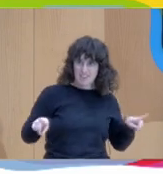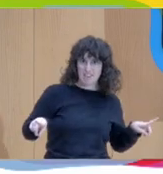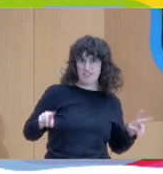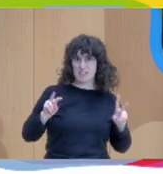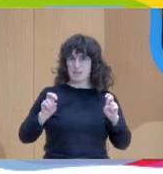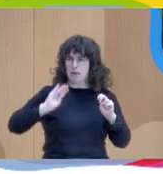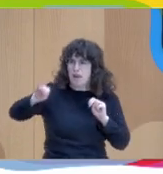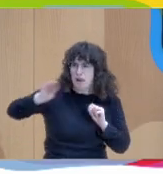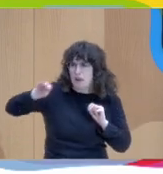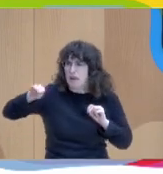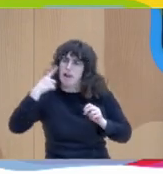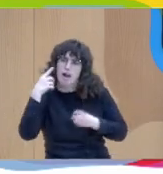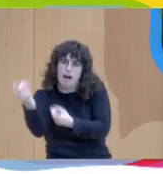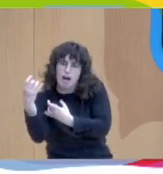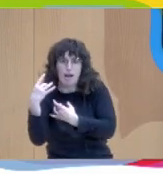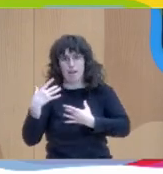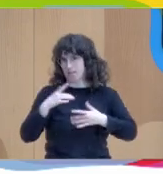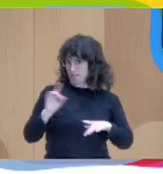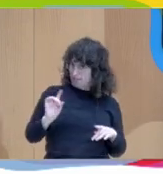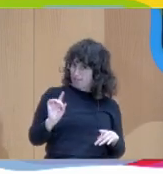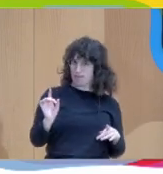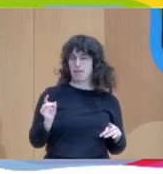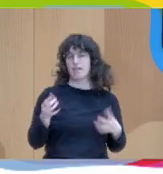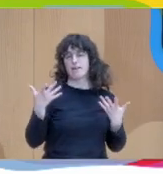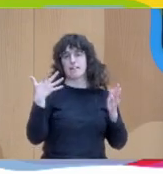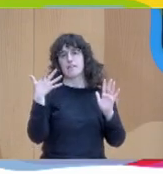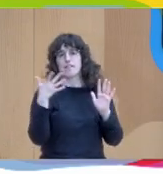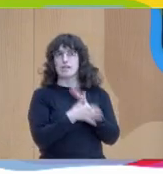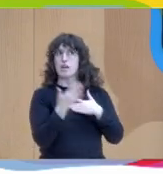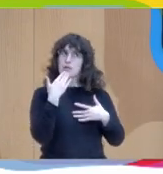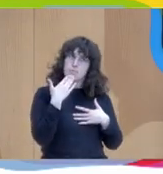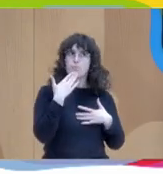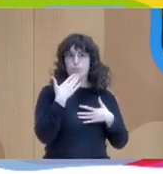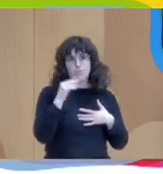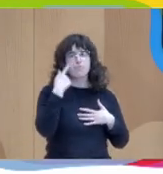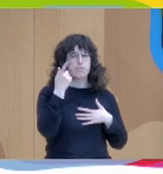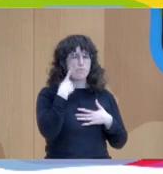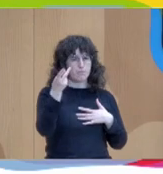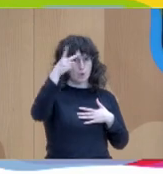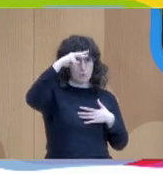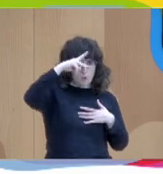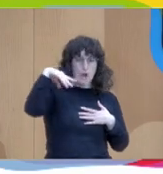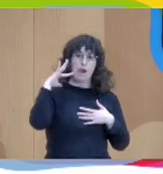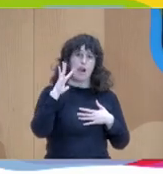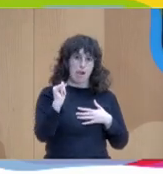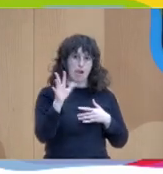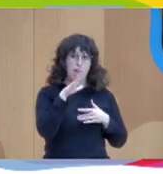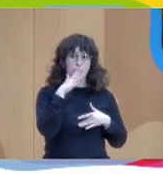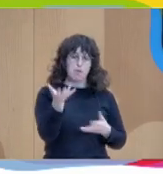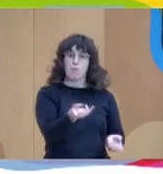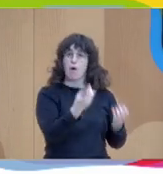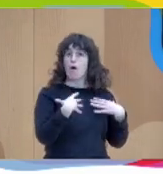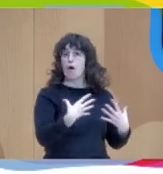problemas sino era hablar de tenemos una preocupación porque sabemos o nos han informado de que esto